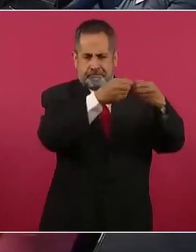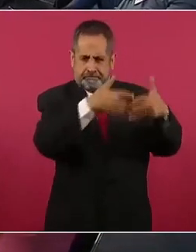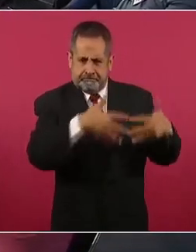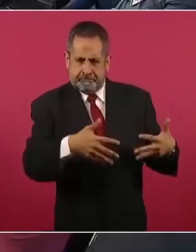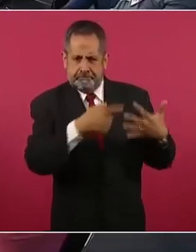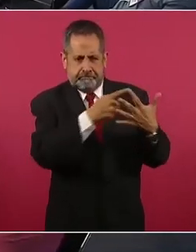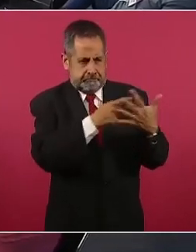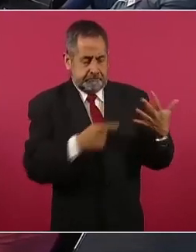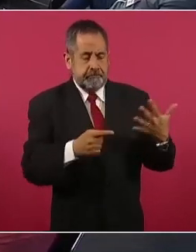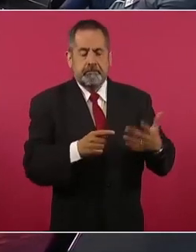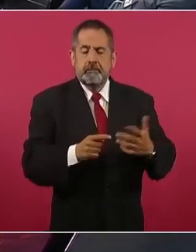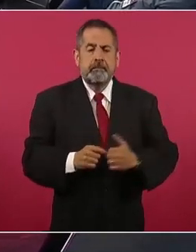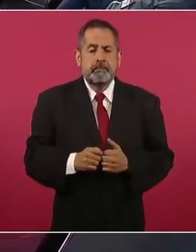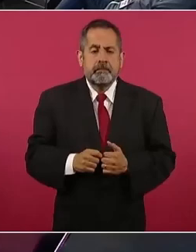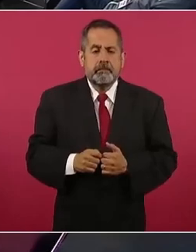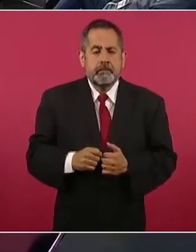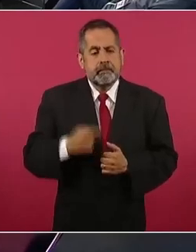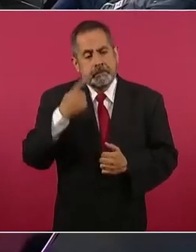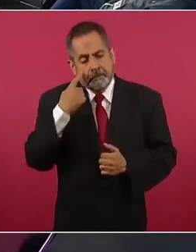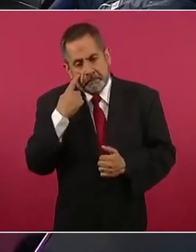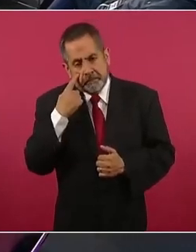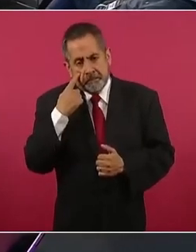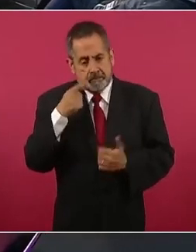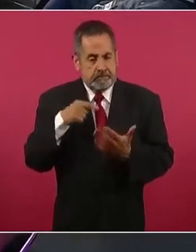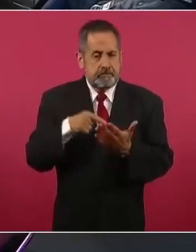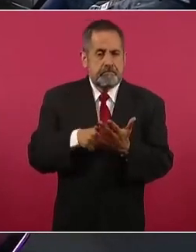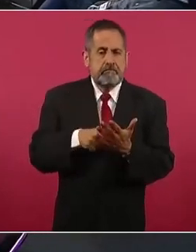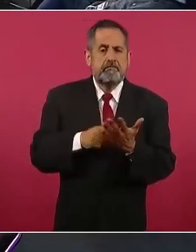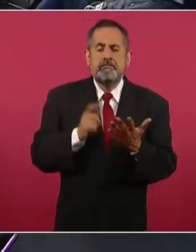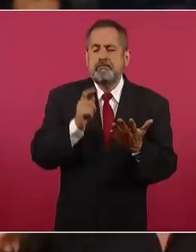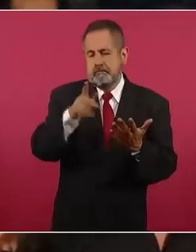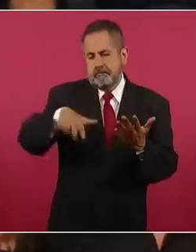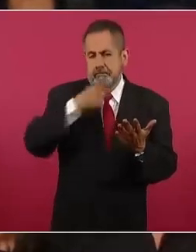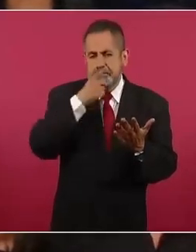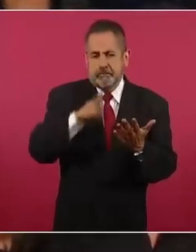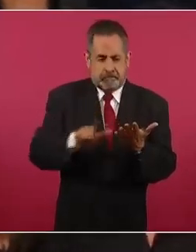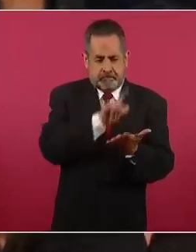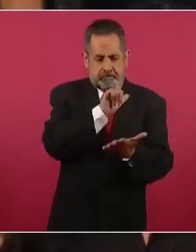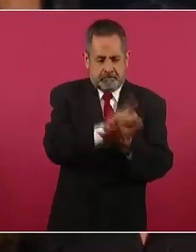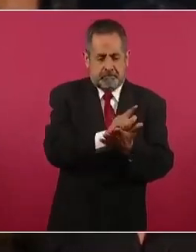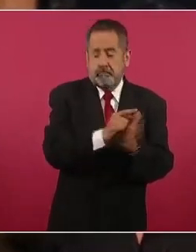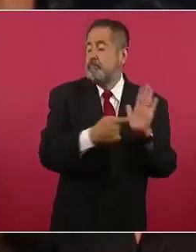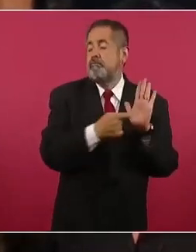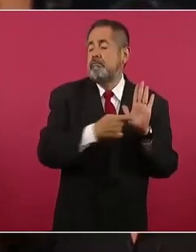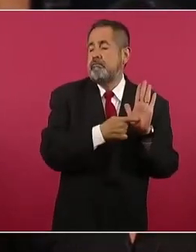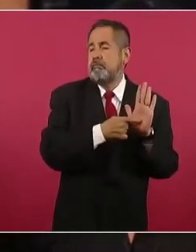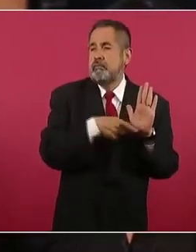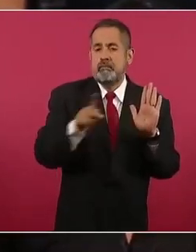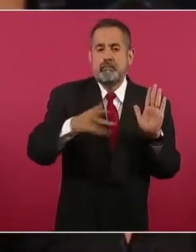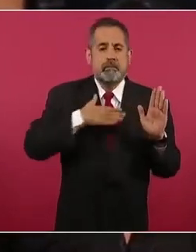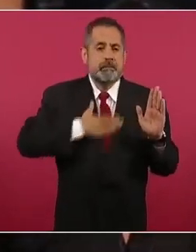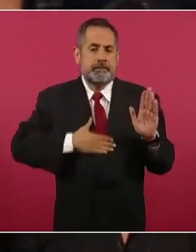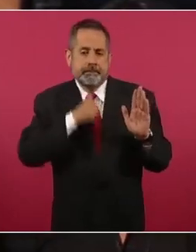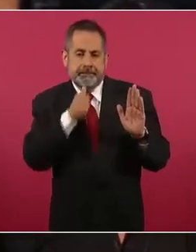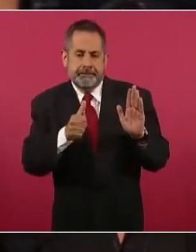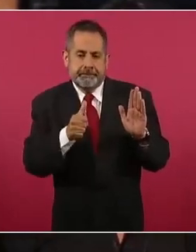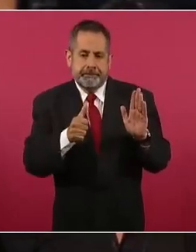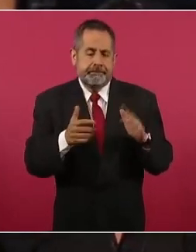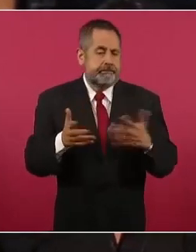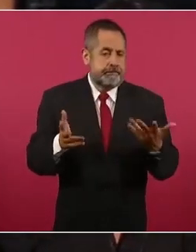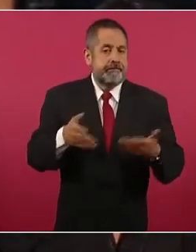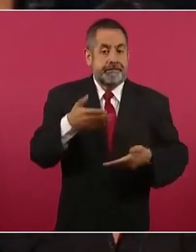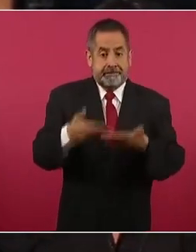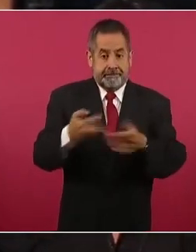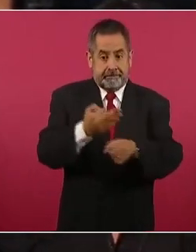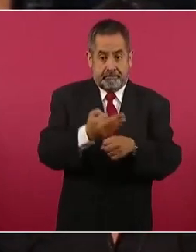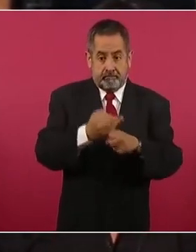veces se van a aplicar la ley, como usted lo ha mencionado, más no la justicia. Hoy se van a